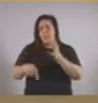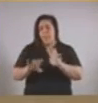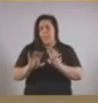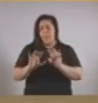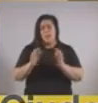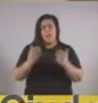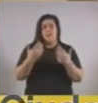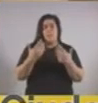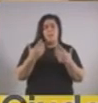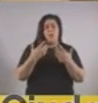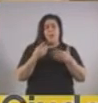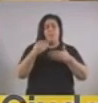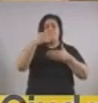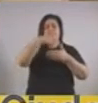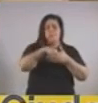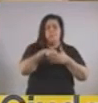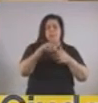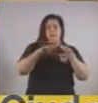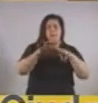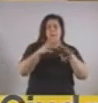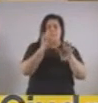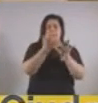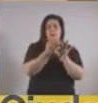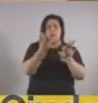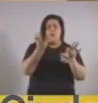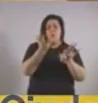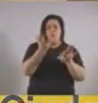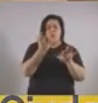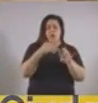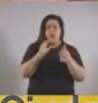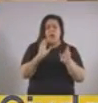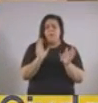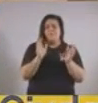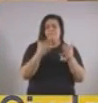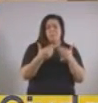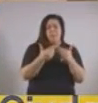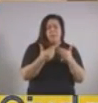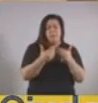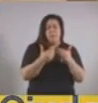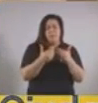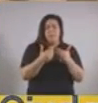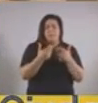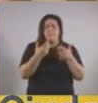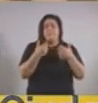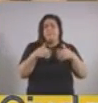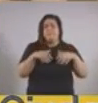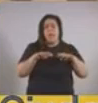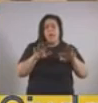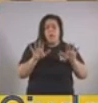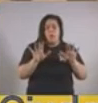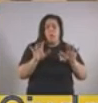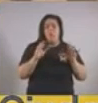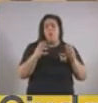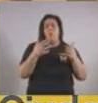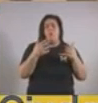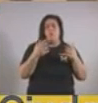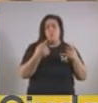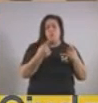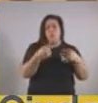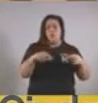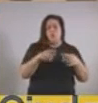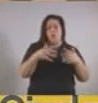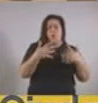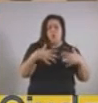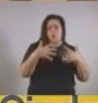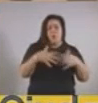están encuadrados dentro de las actividades profesionales que quedan restringidas de vuelta, salvo para cuestiones de mayor necesidad o de urgencia.